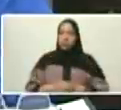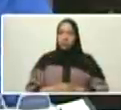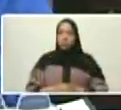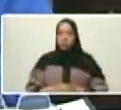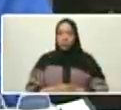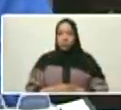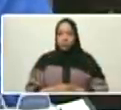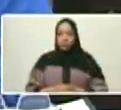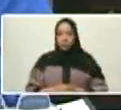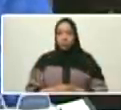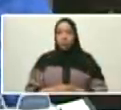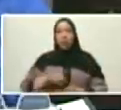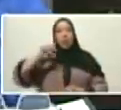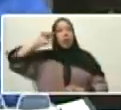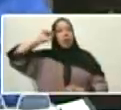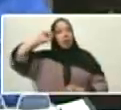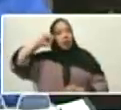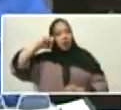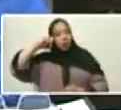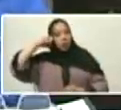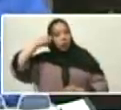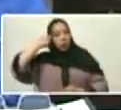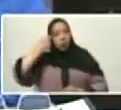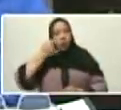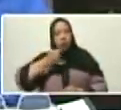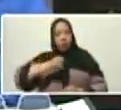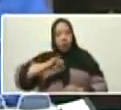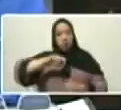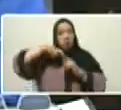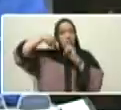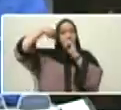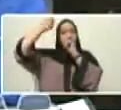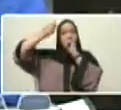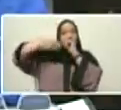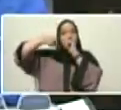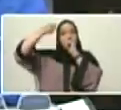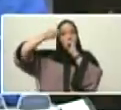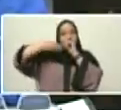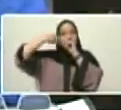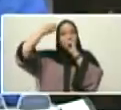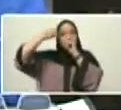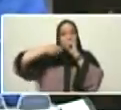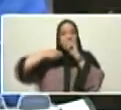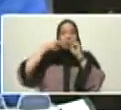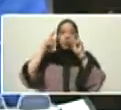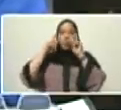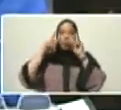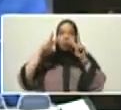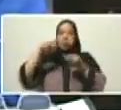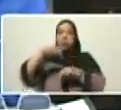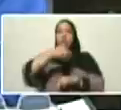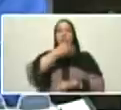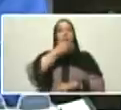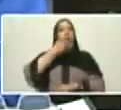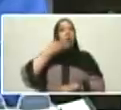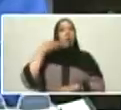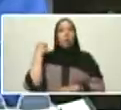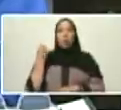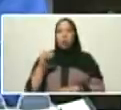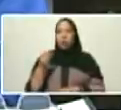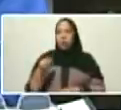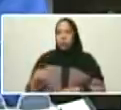recordar, yo tengo aquí un video bien bonito que han hecho jóvenes creadores